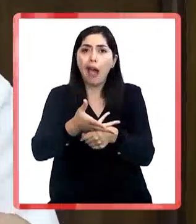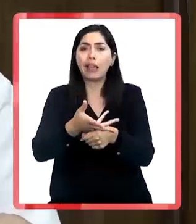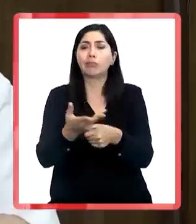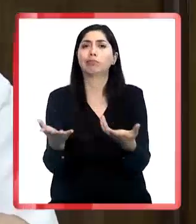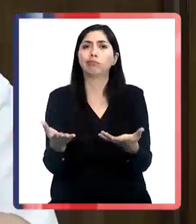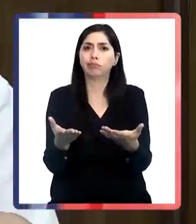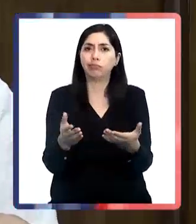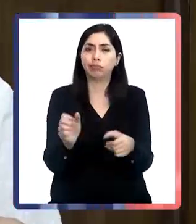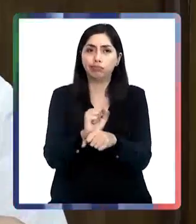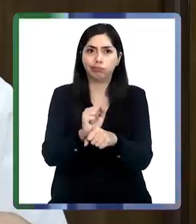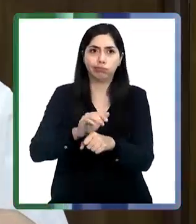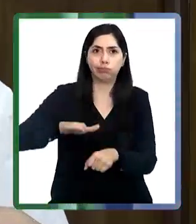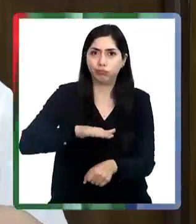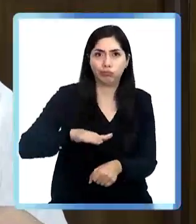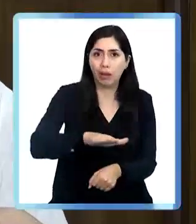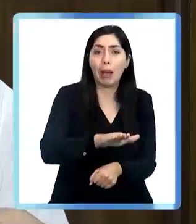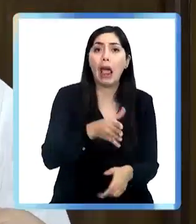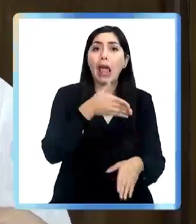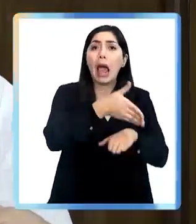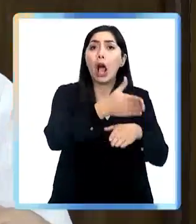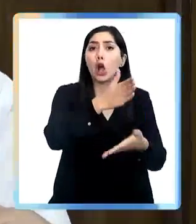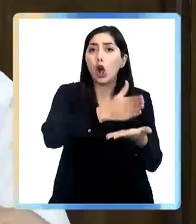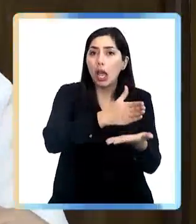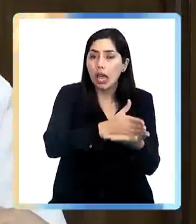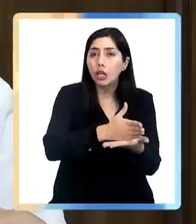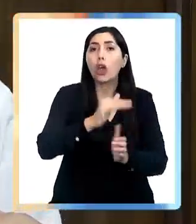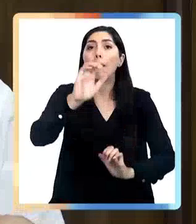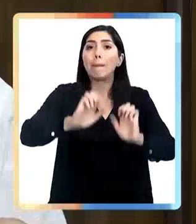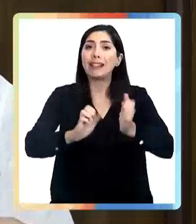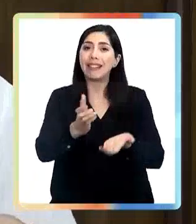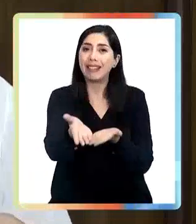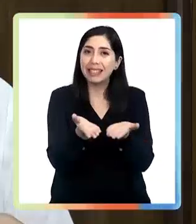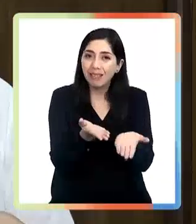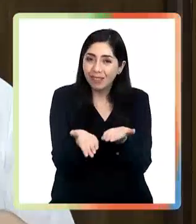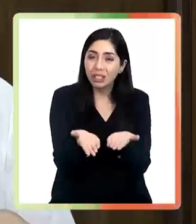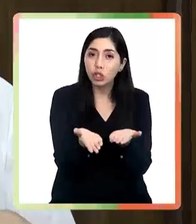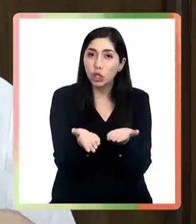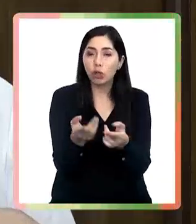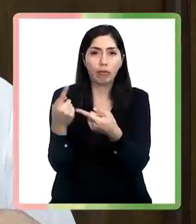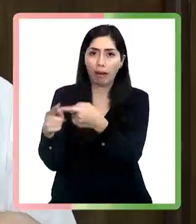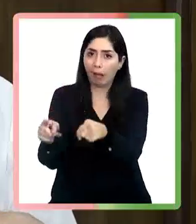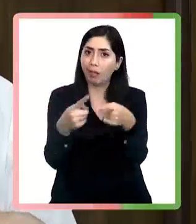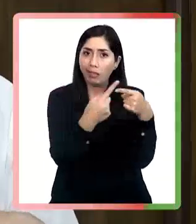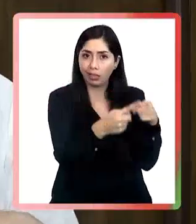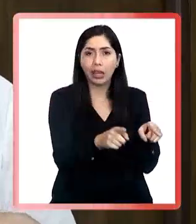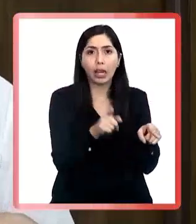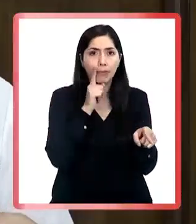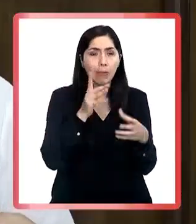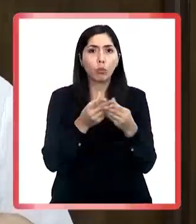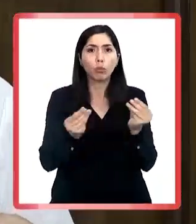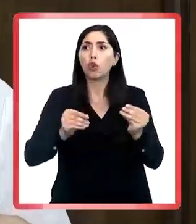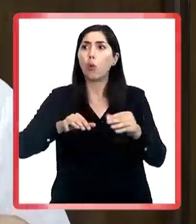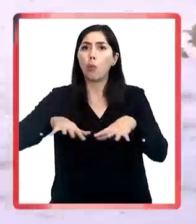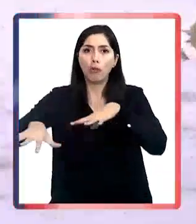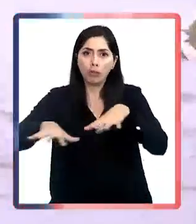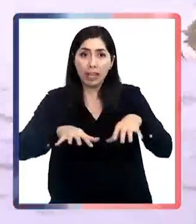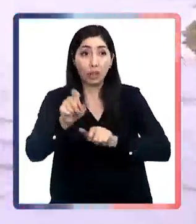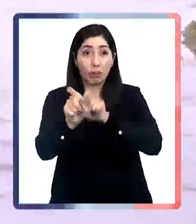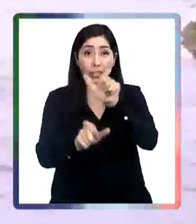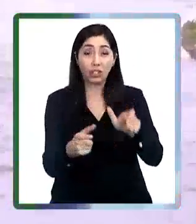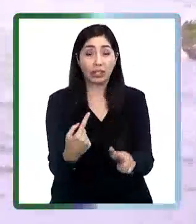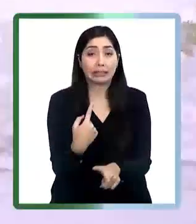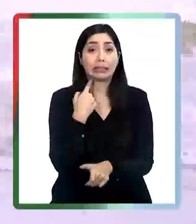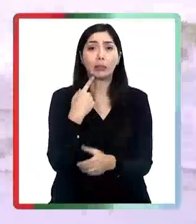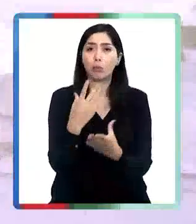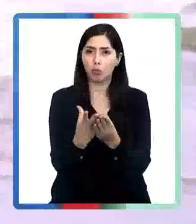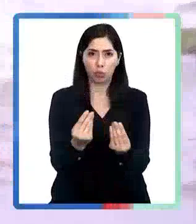conectividad para colegios, donde existen empresas de servicio que efectivamente generan mucho movimiento y muchas personas se ven afectadas.